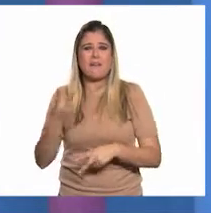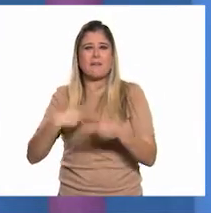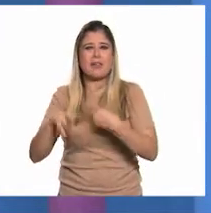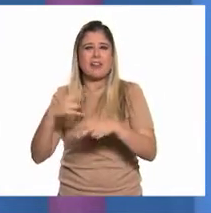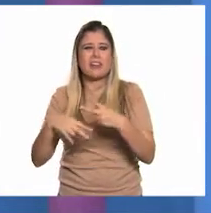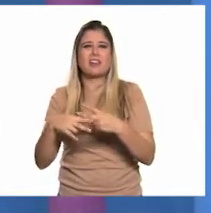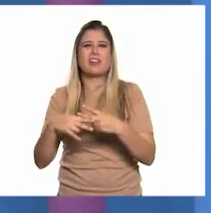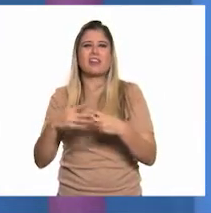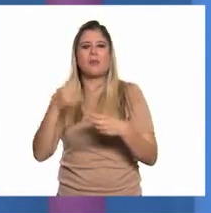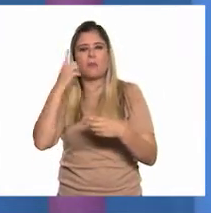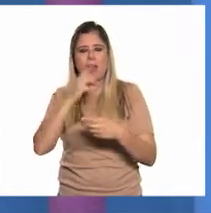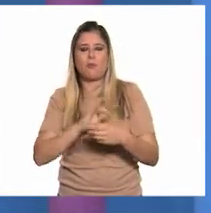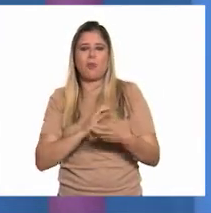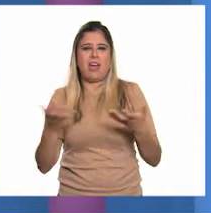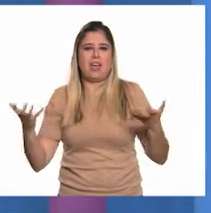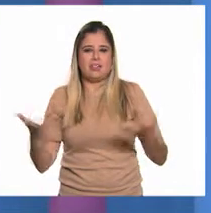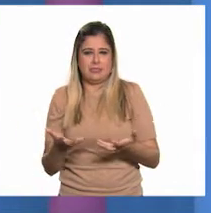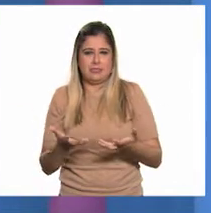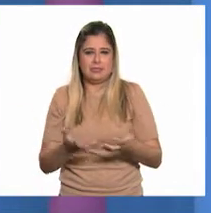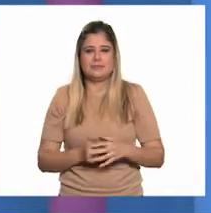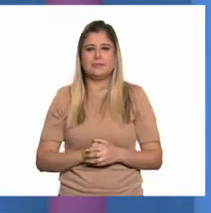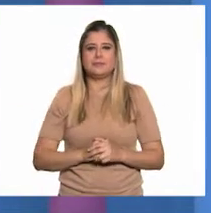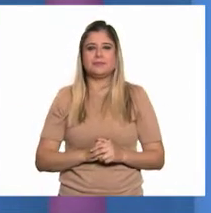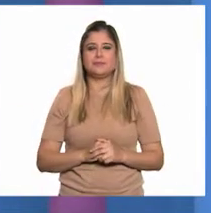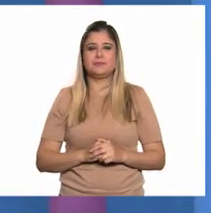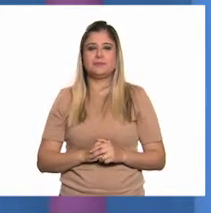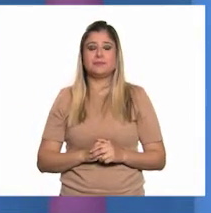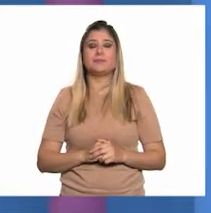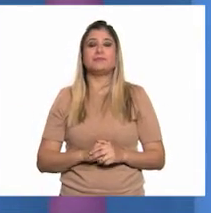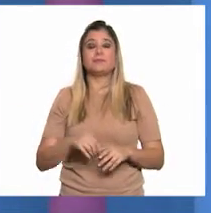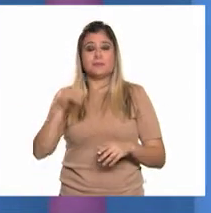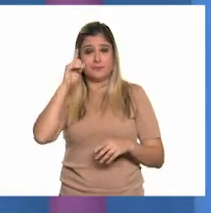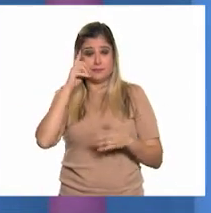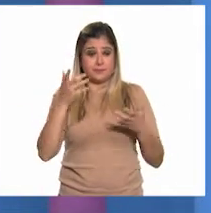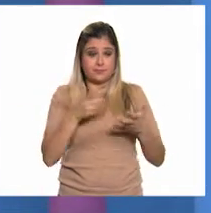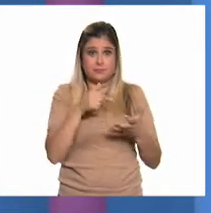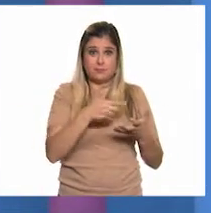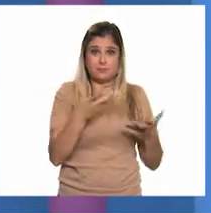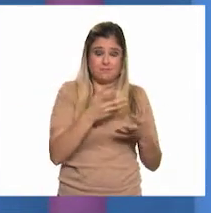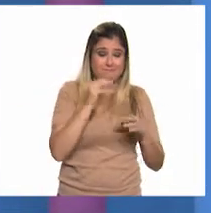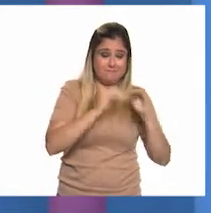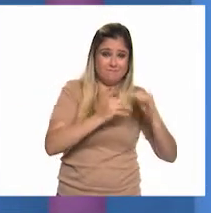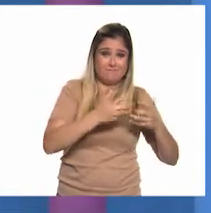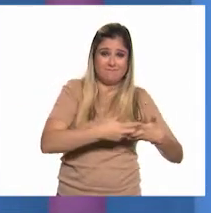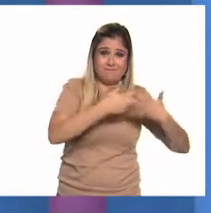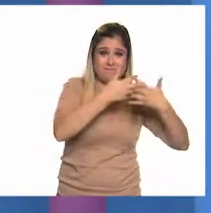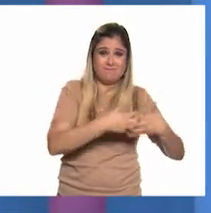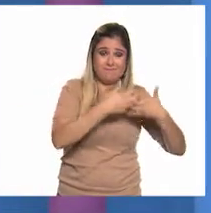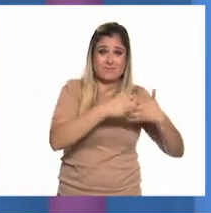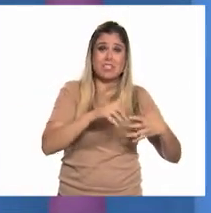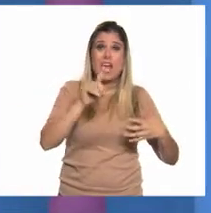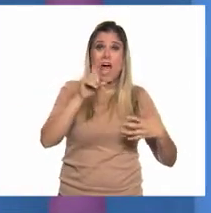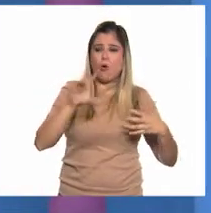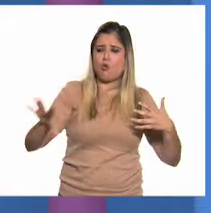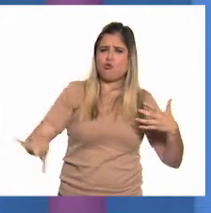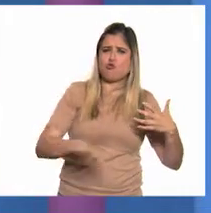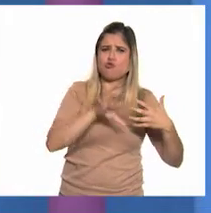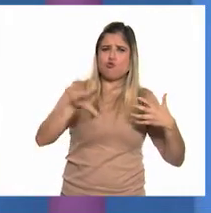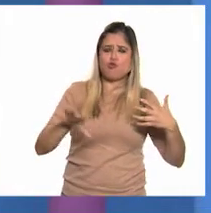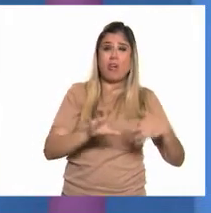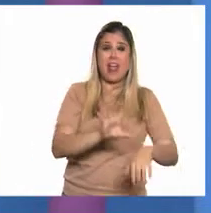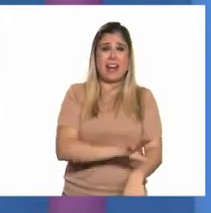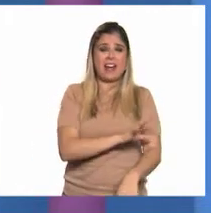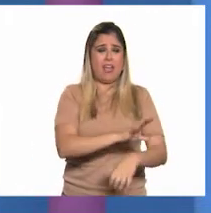para poder desarrollarse. Para poder desarrollarse hace un uso intensivo del agua y de energía eléctrica.